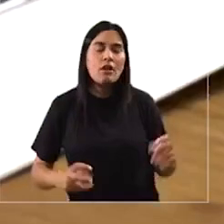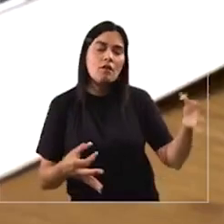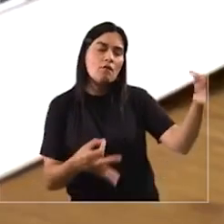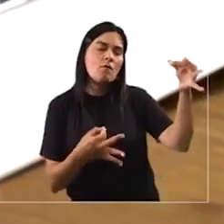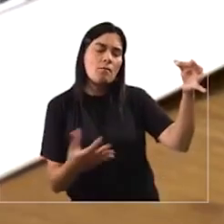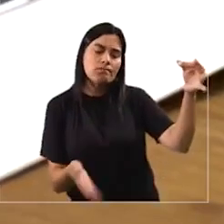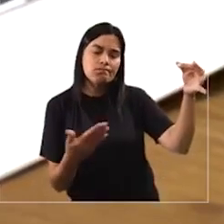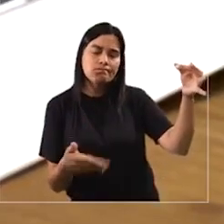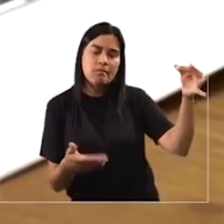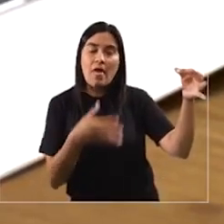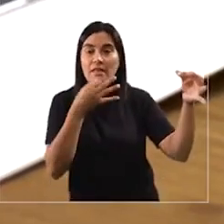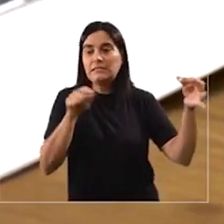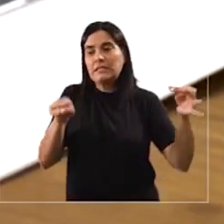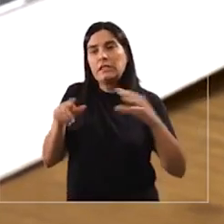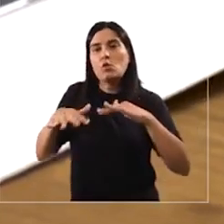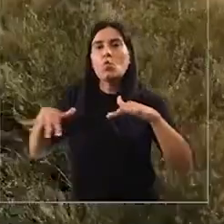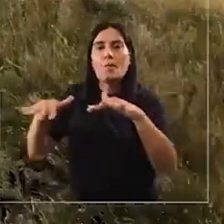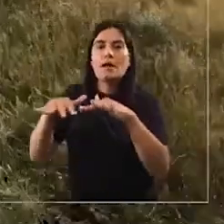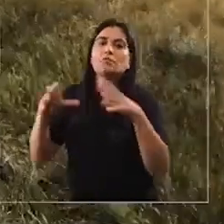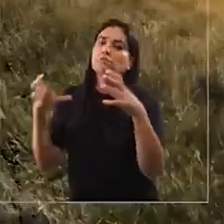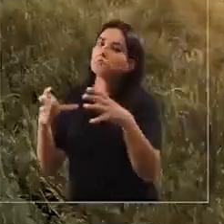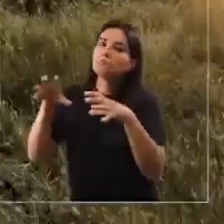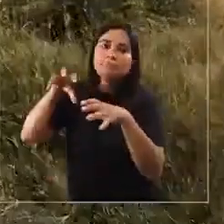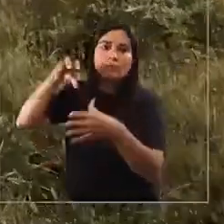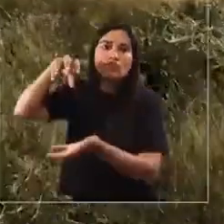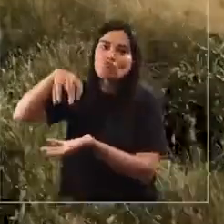nuevamente y declarar nuevamente el humedal urbano.